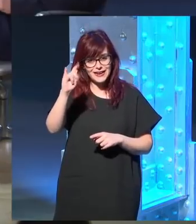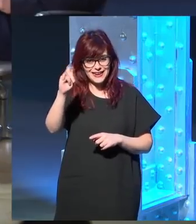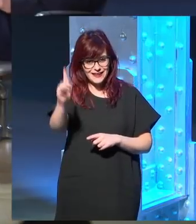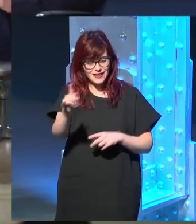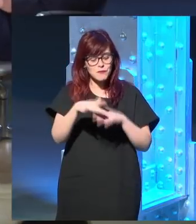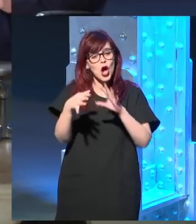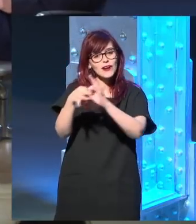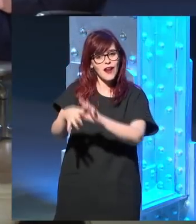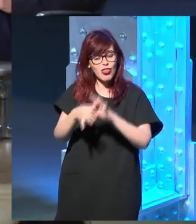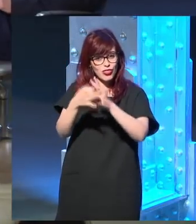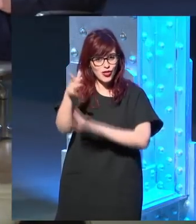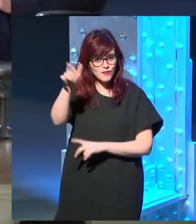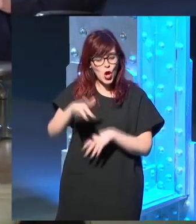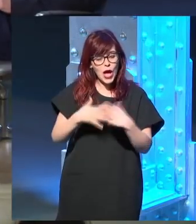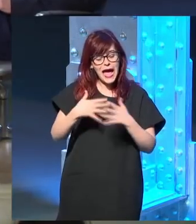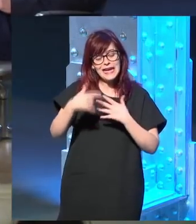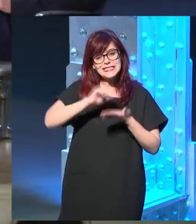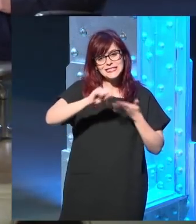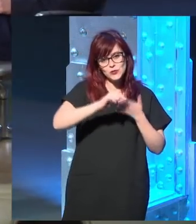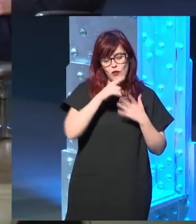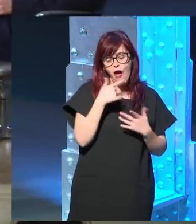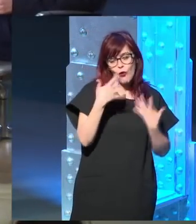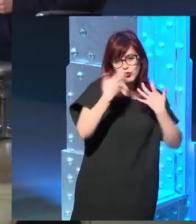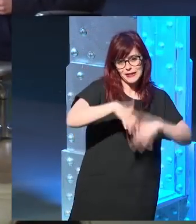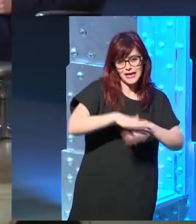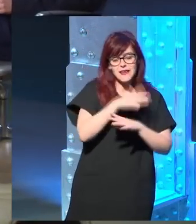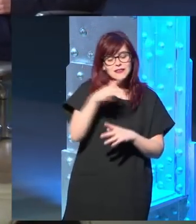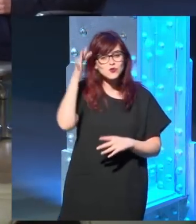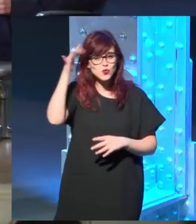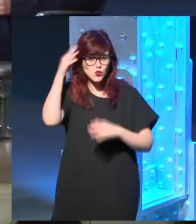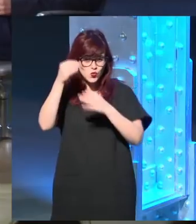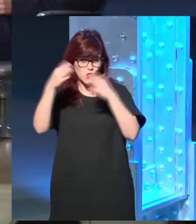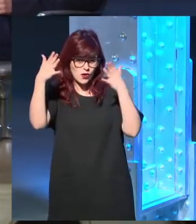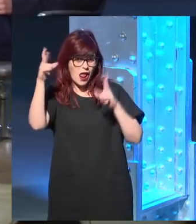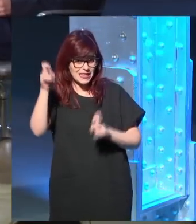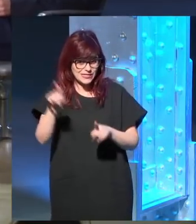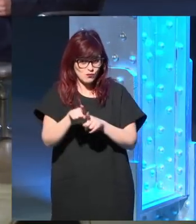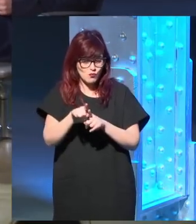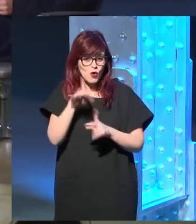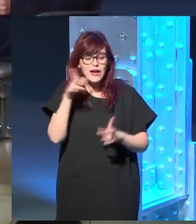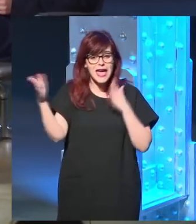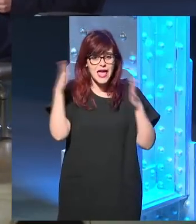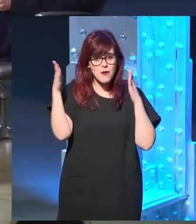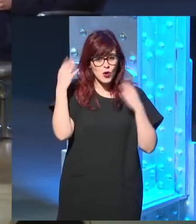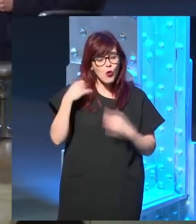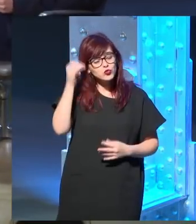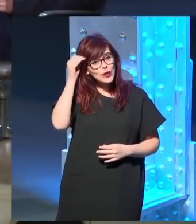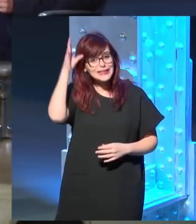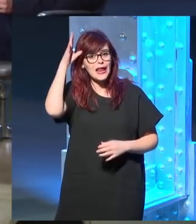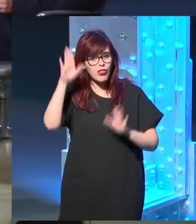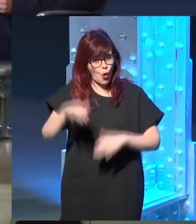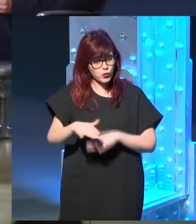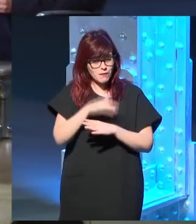la relación de ella con la escritura automática y con el surrealismo que se considera, bueno, según Benjamin, la última etapa de la inteligencia